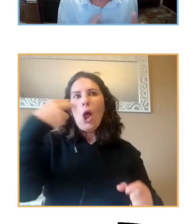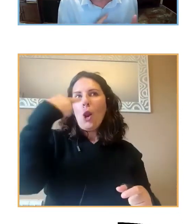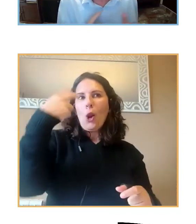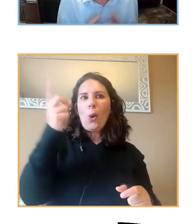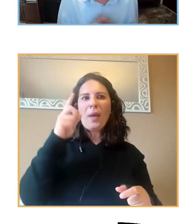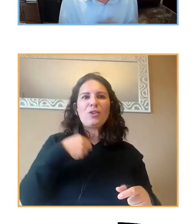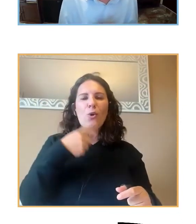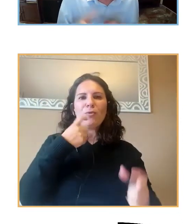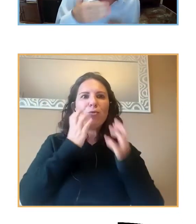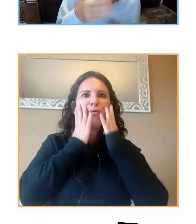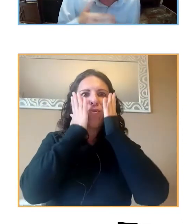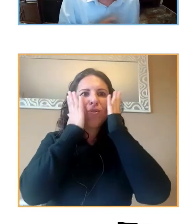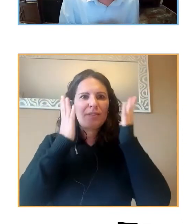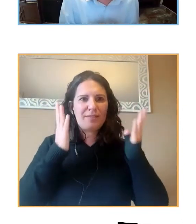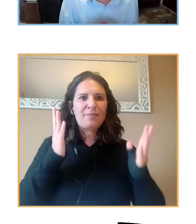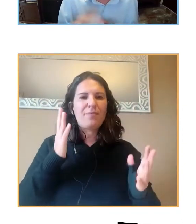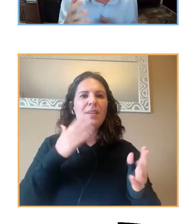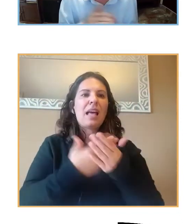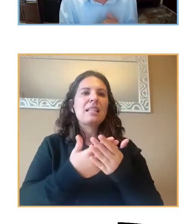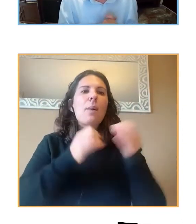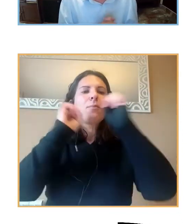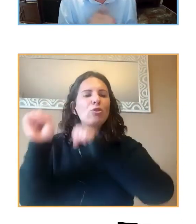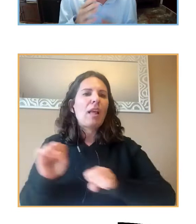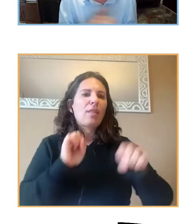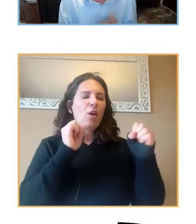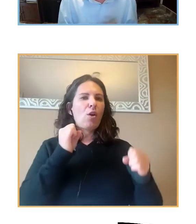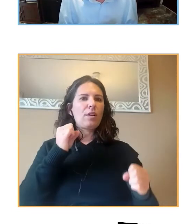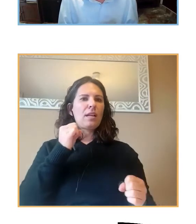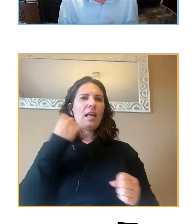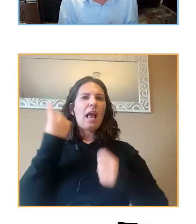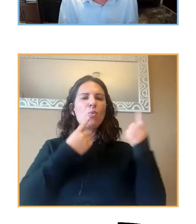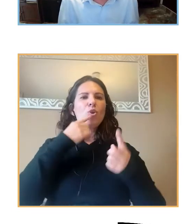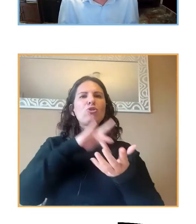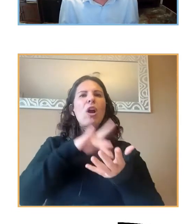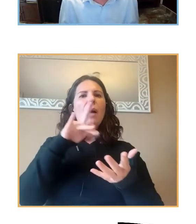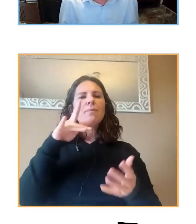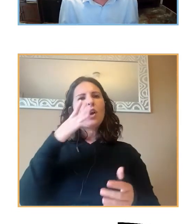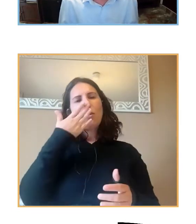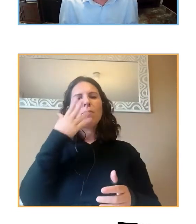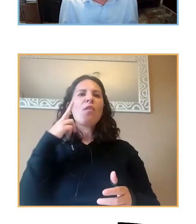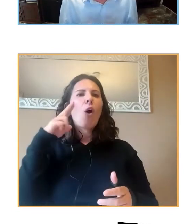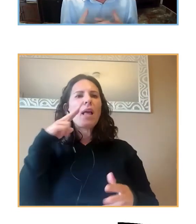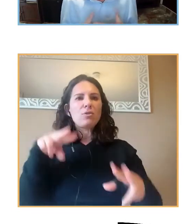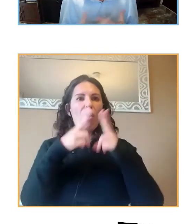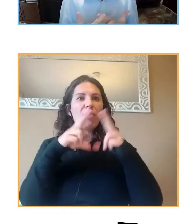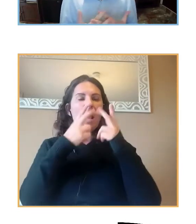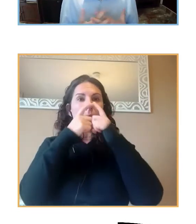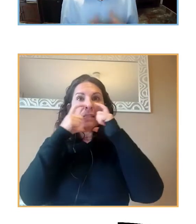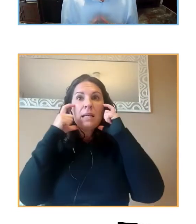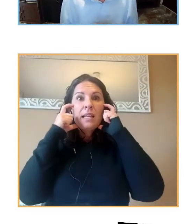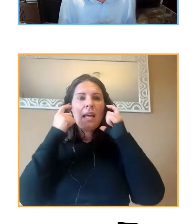pongo. Incluso la mascarilla es una protección que a muchos de los que tienen fobia social, pues les ha venido